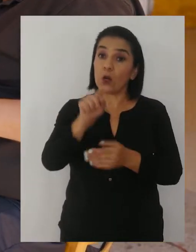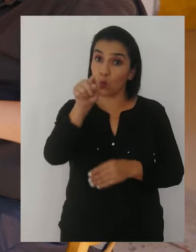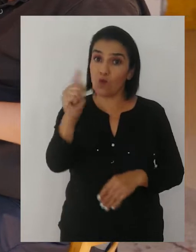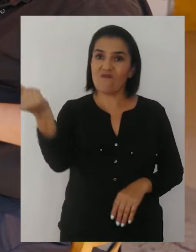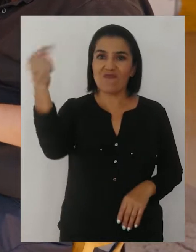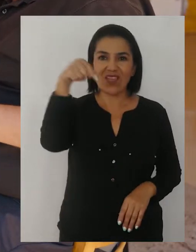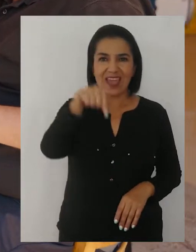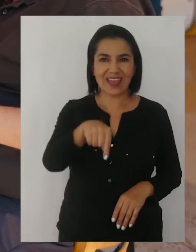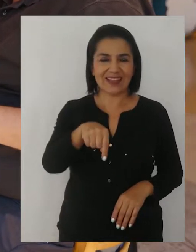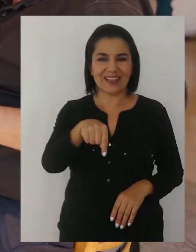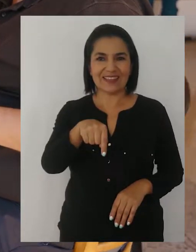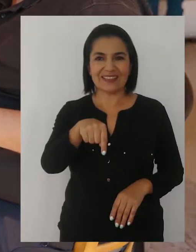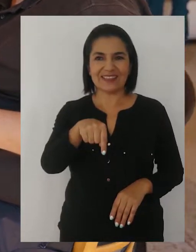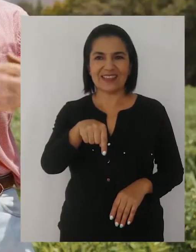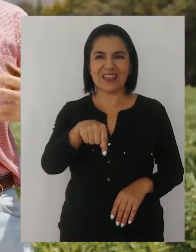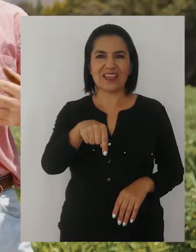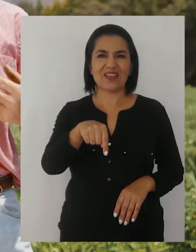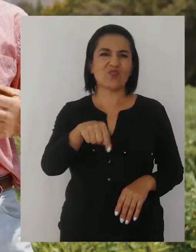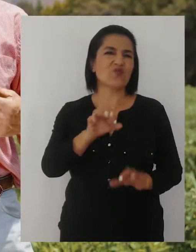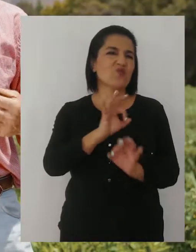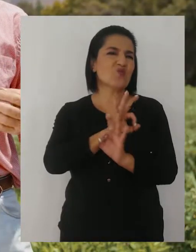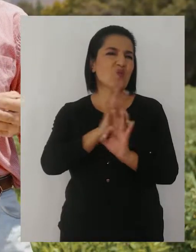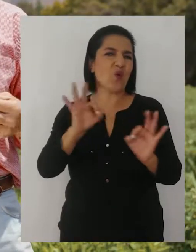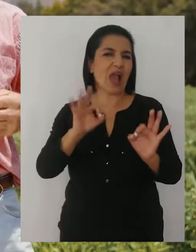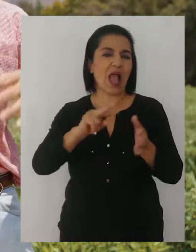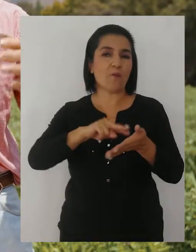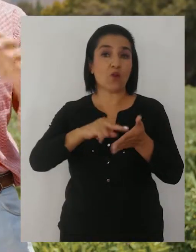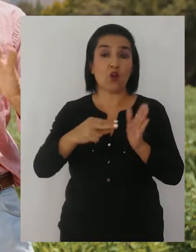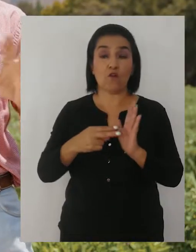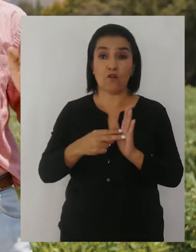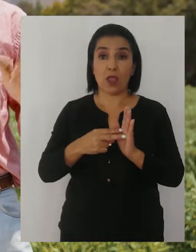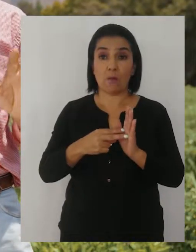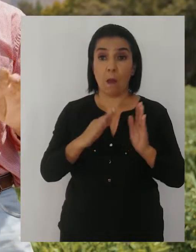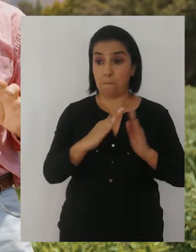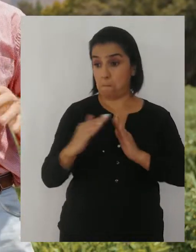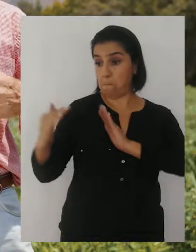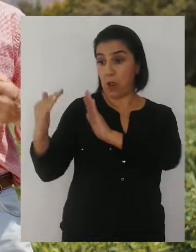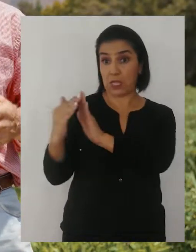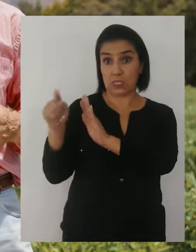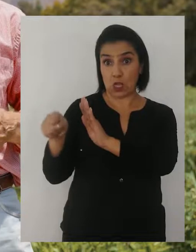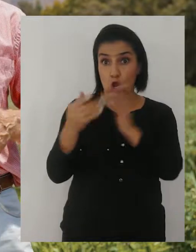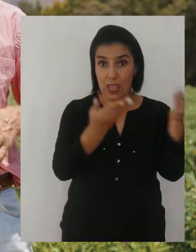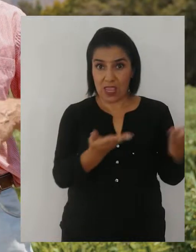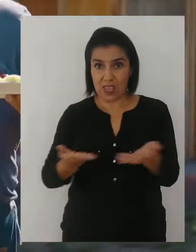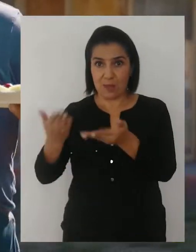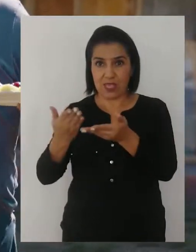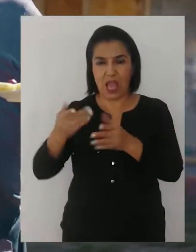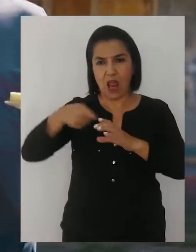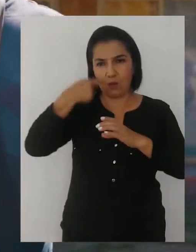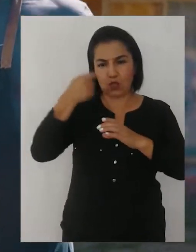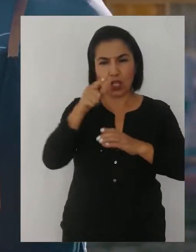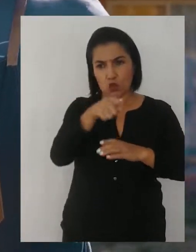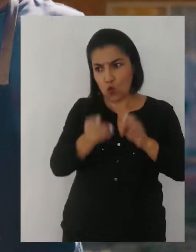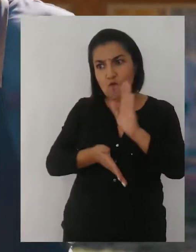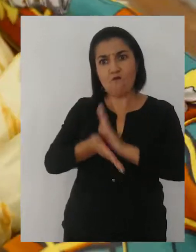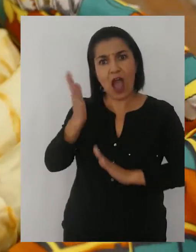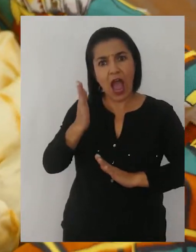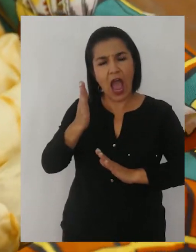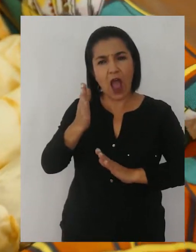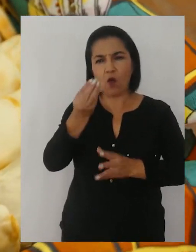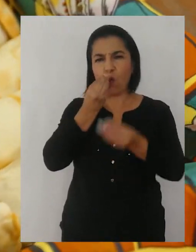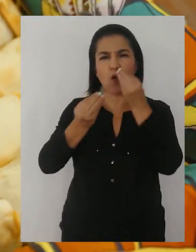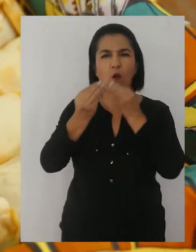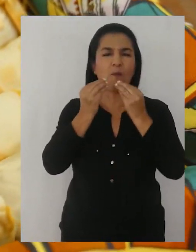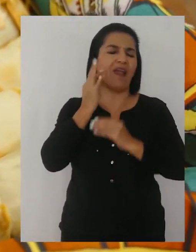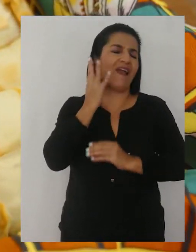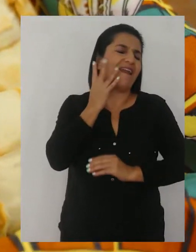no vas tener nunca un problema. Un vecino mío te dice, te invito a almorzar, por decir, y tú vas y vas a comer cosas deliciosas. O